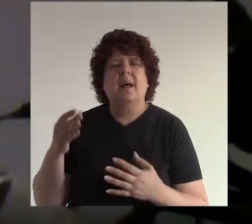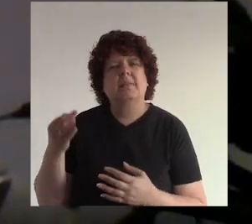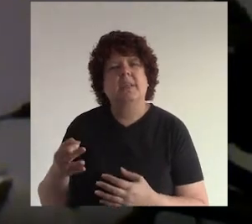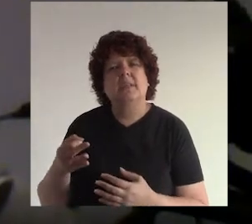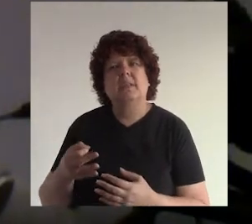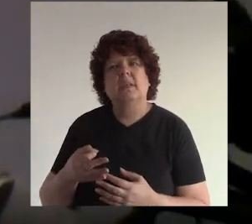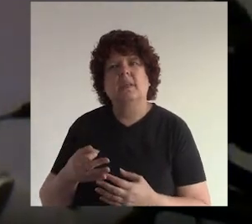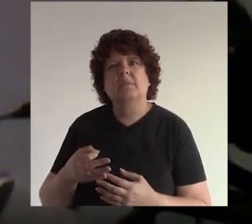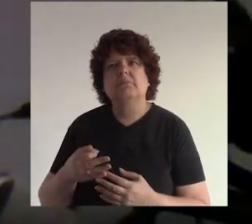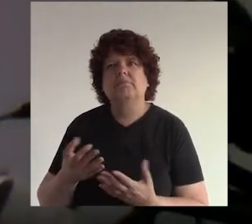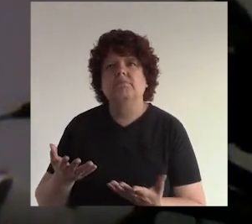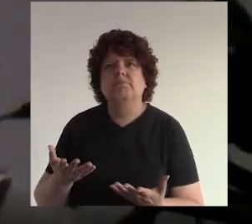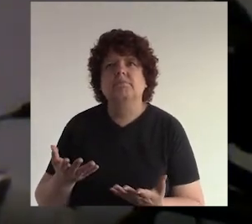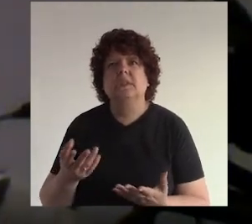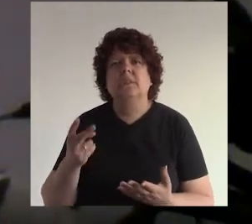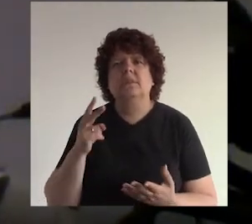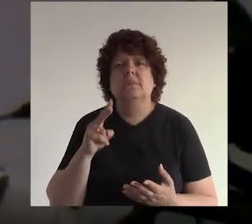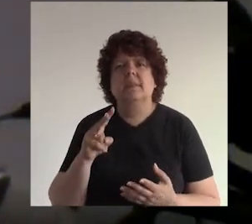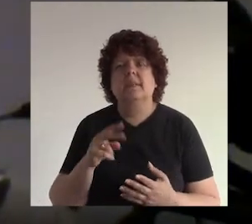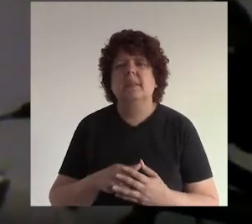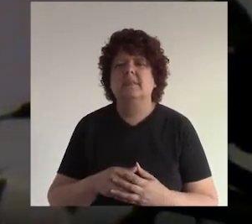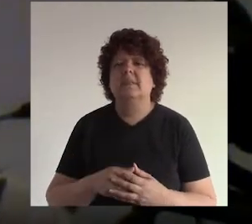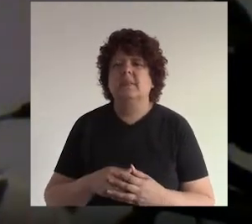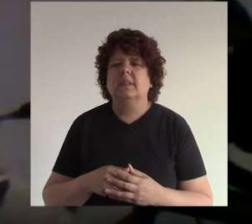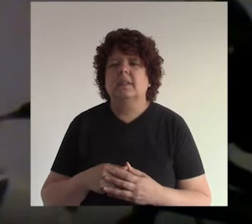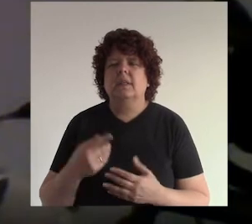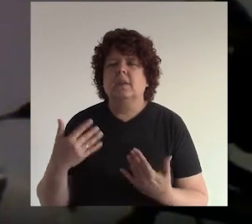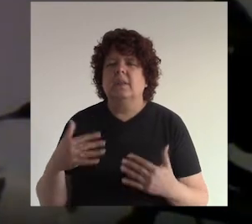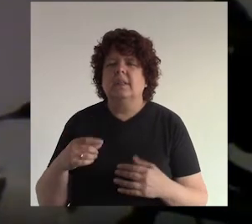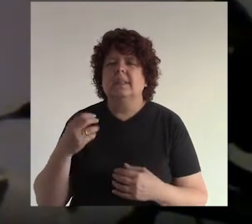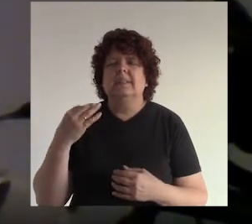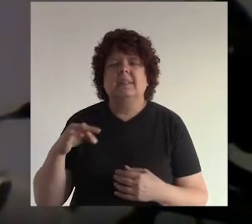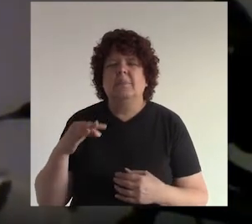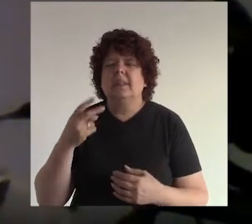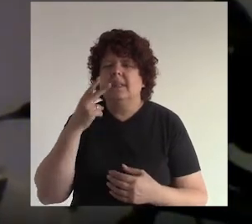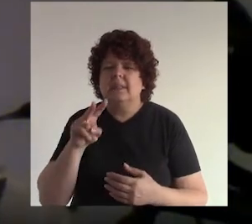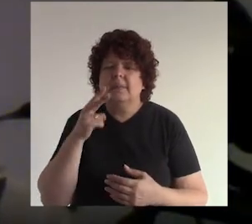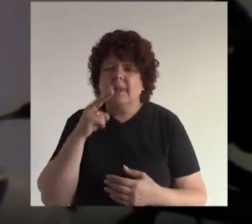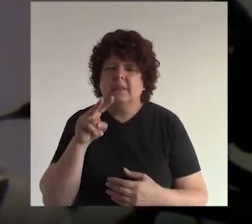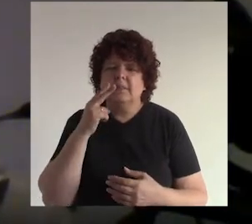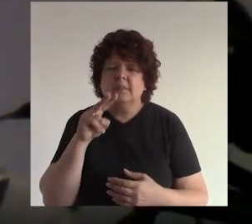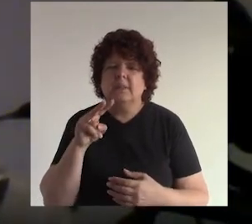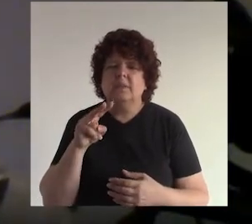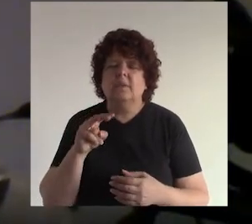la verdad que estuve es bien desgastante porque tienes que estar constantemente